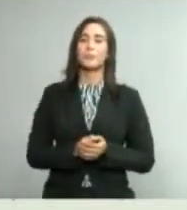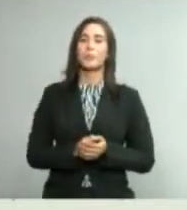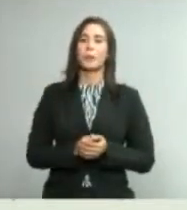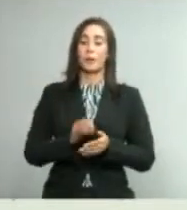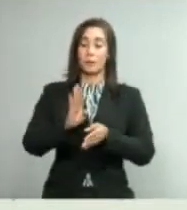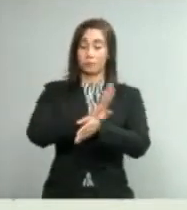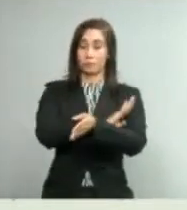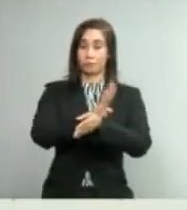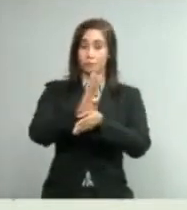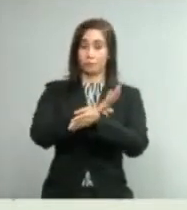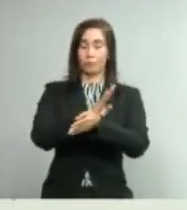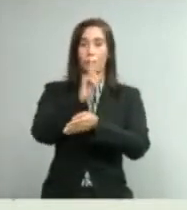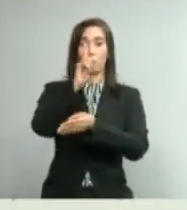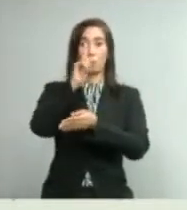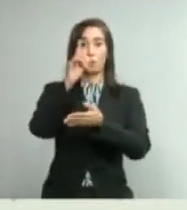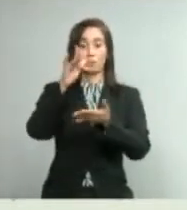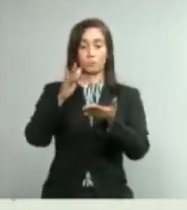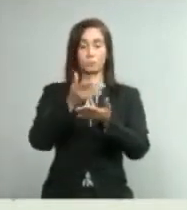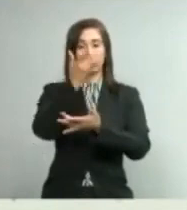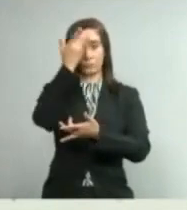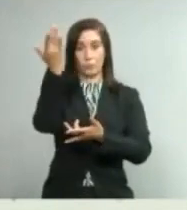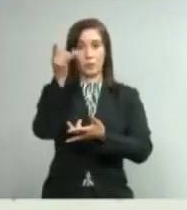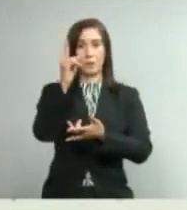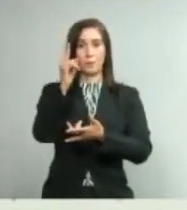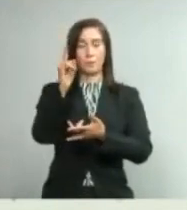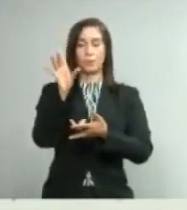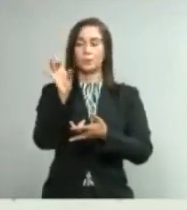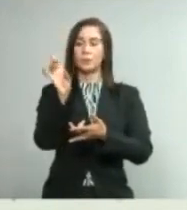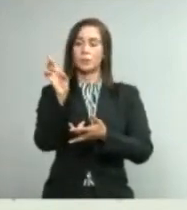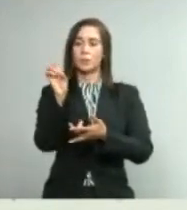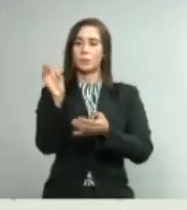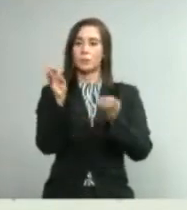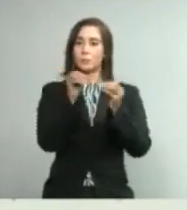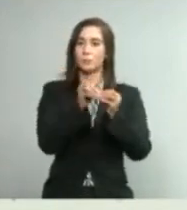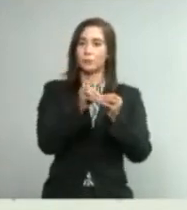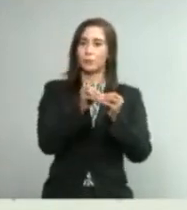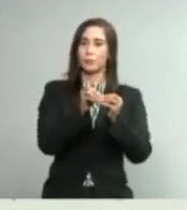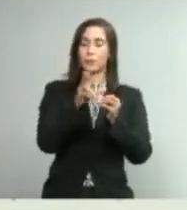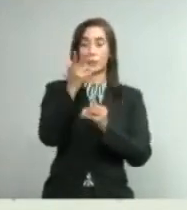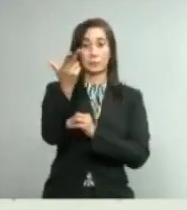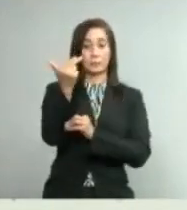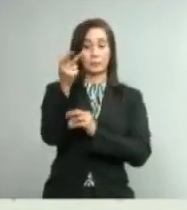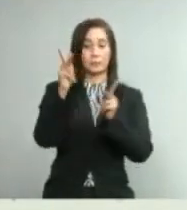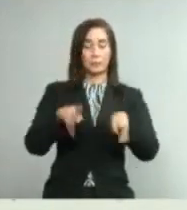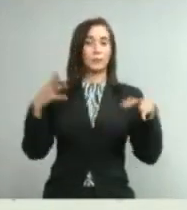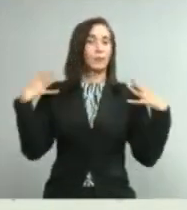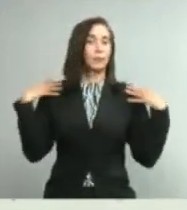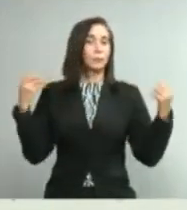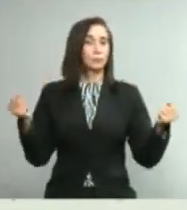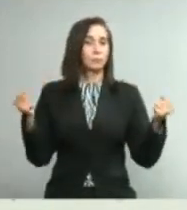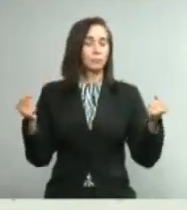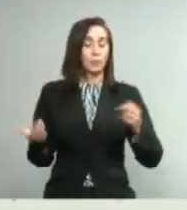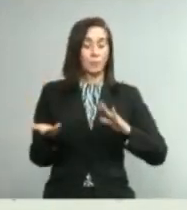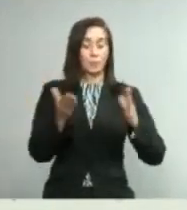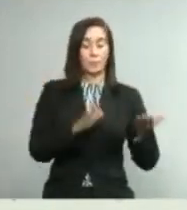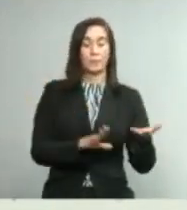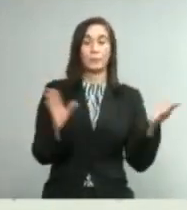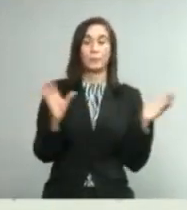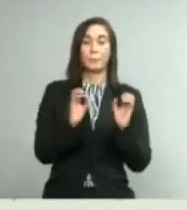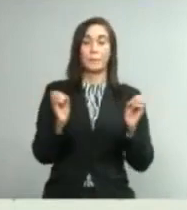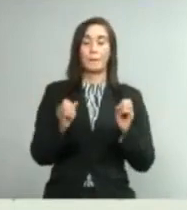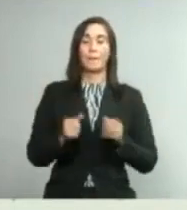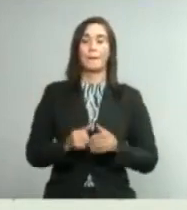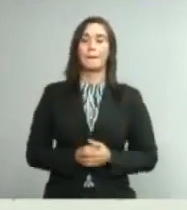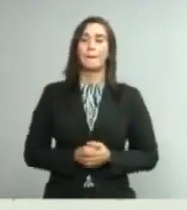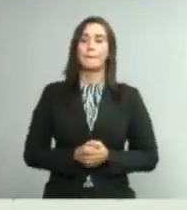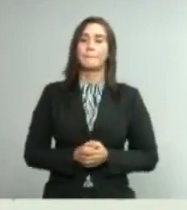Barahona, un caso nuevo, 70 acumulados, 13 recuperados, cero fallecimientos.